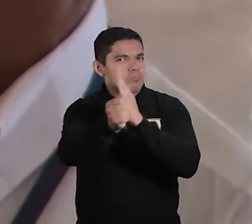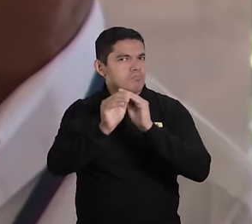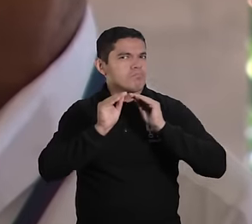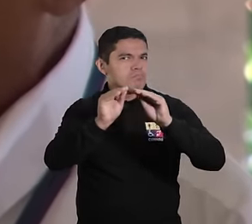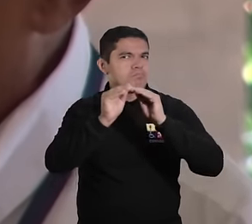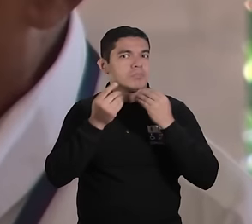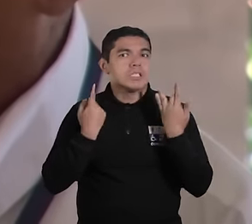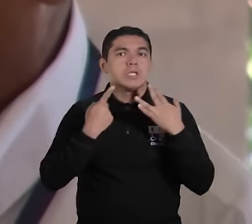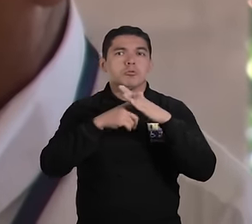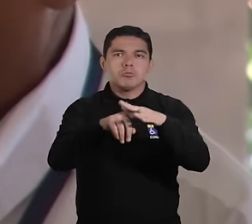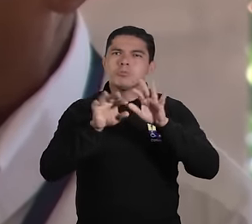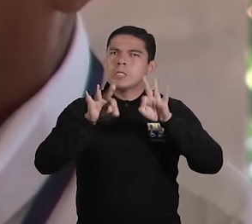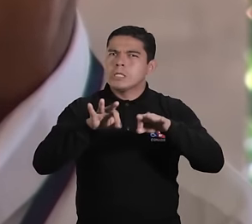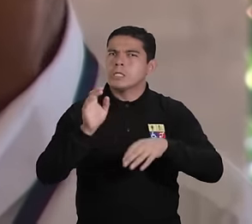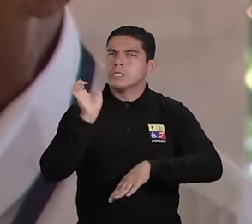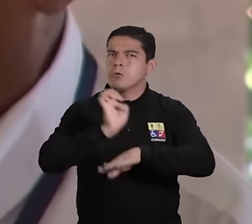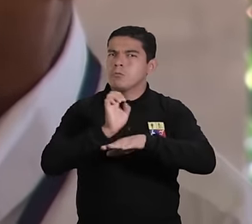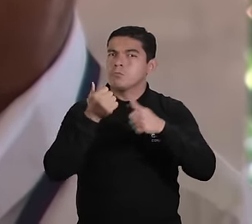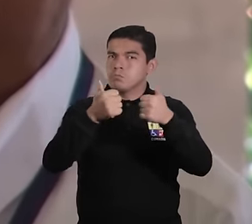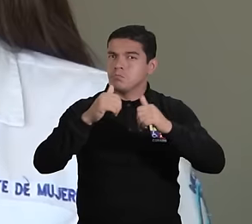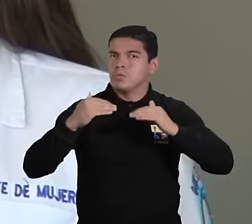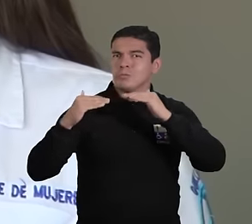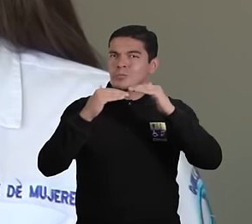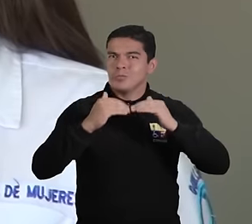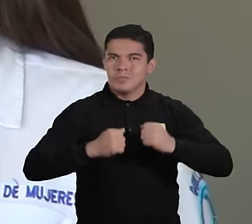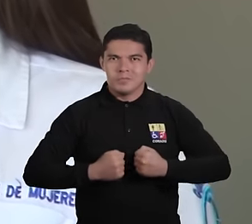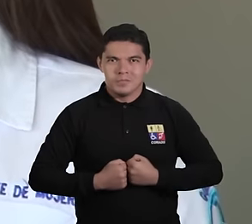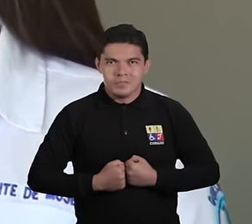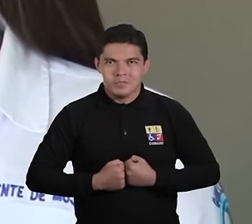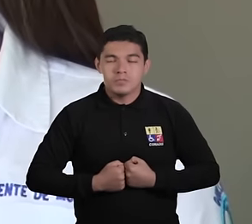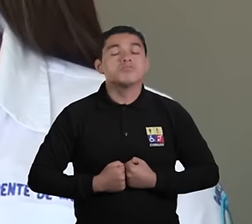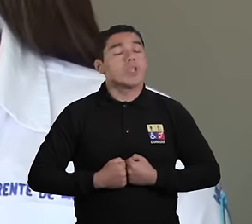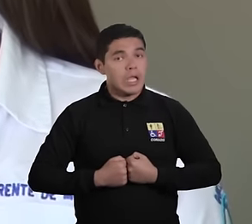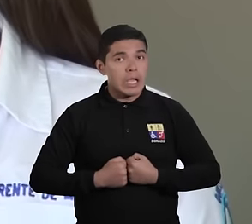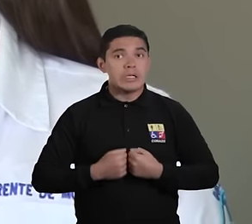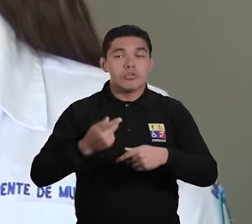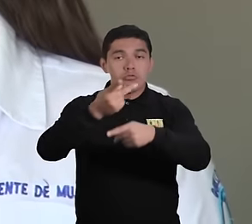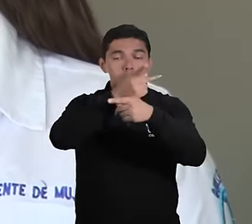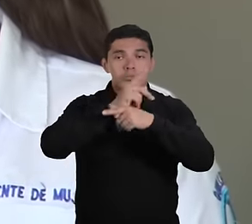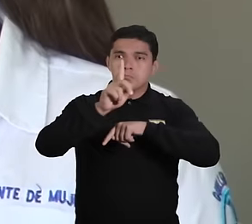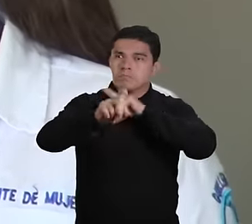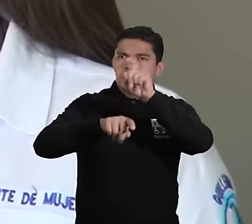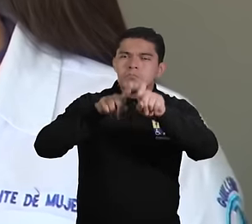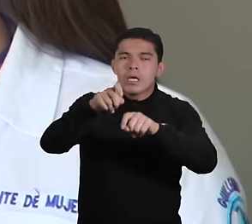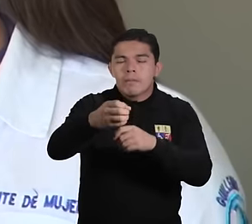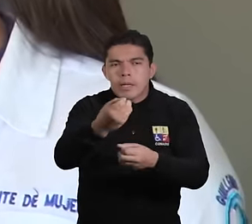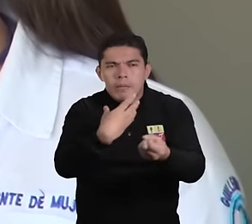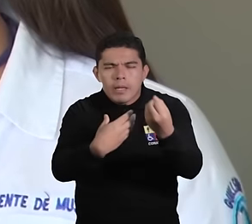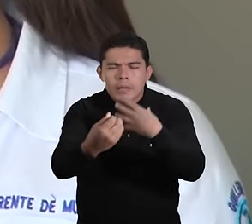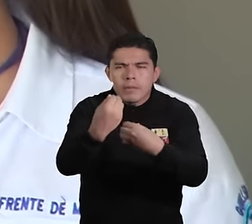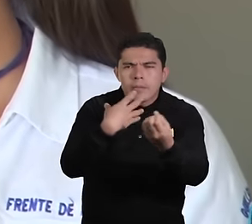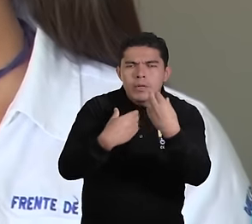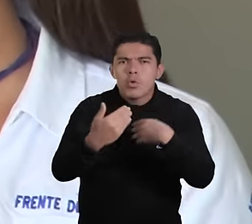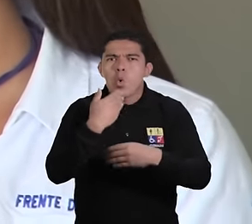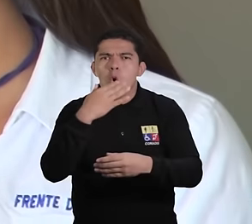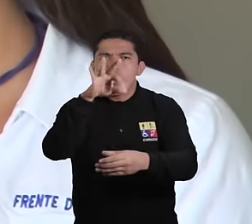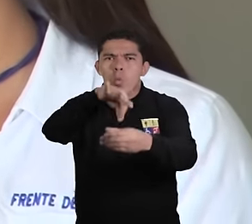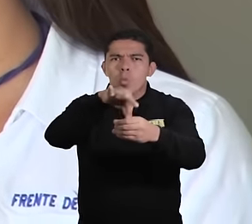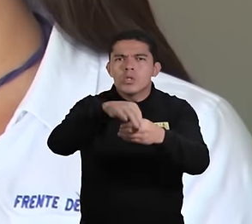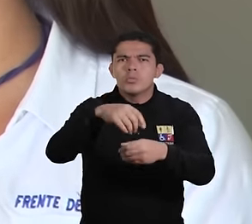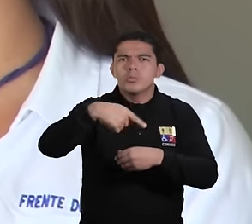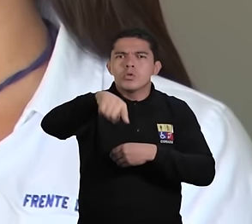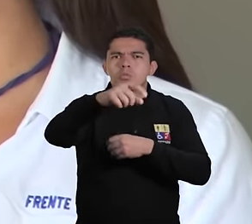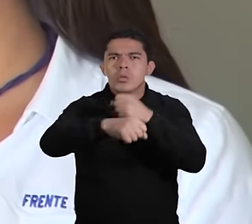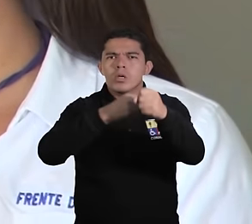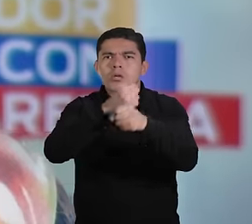de inclusión en el país, en el orden democrático. Hemos asistido a este Consejo Consultivo para tener conocimiento acerca de cómo se llevarán las elecciones en